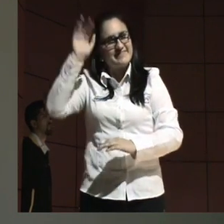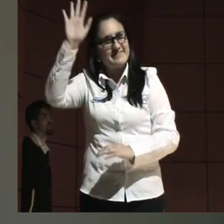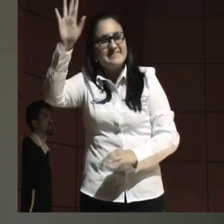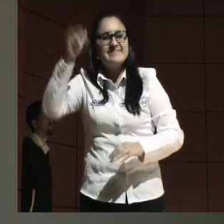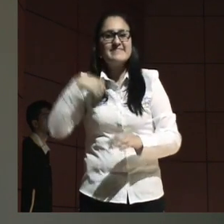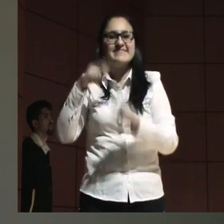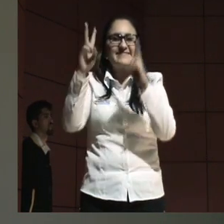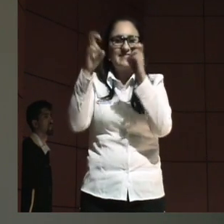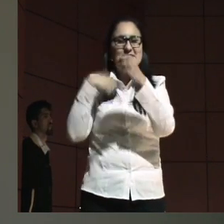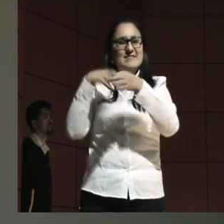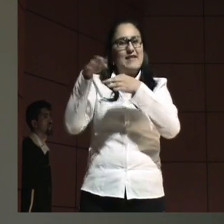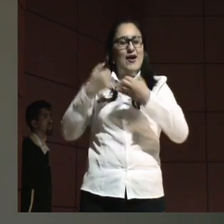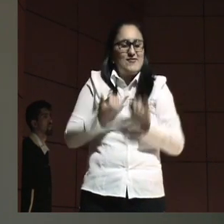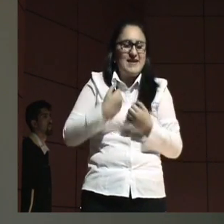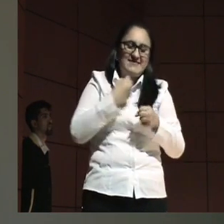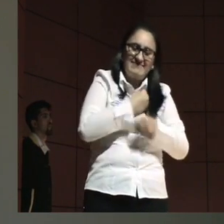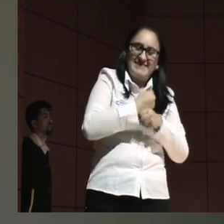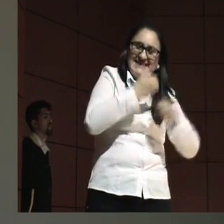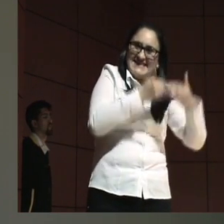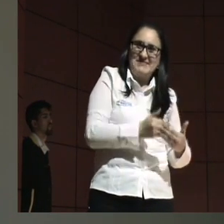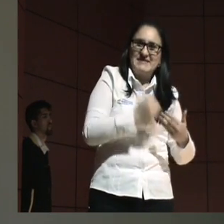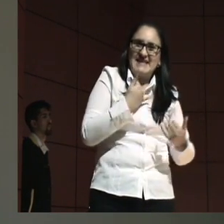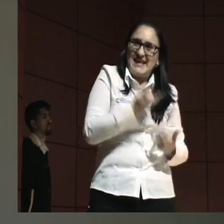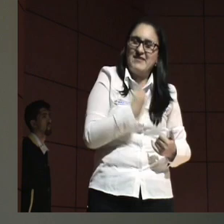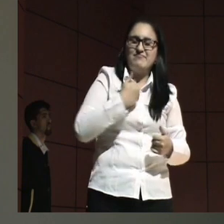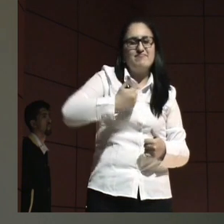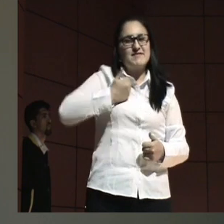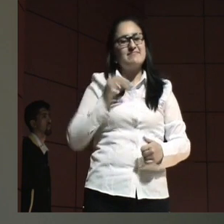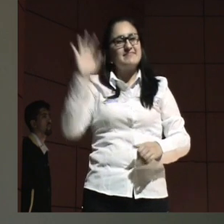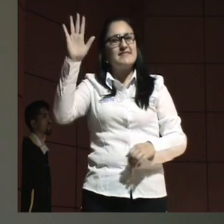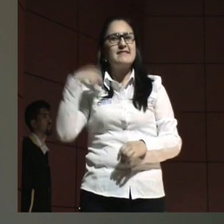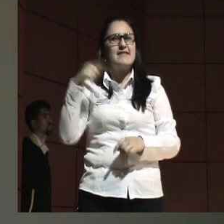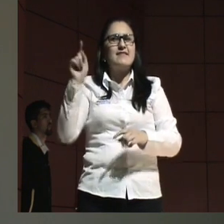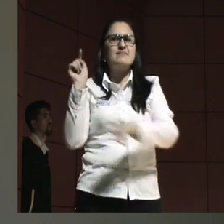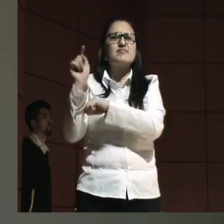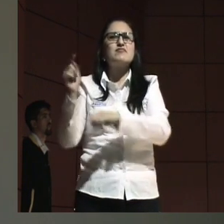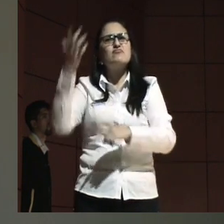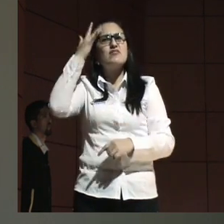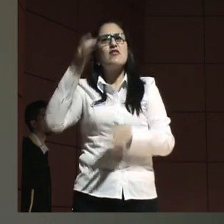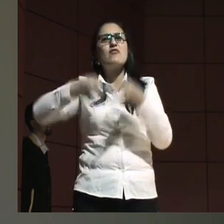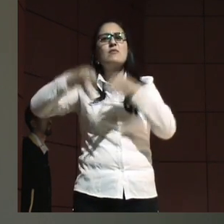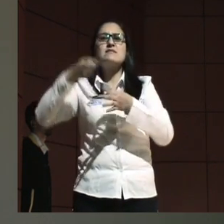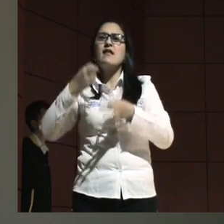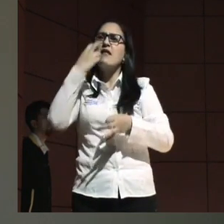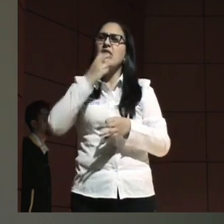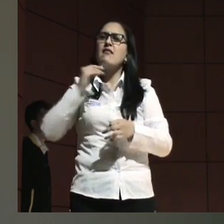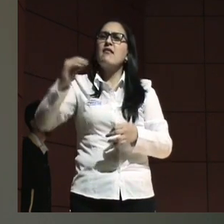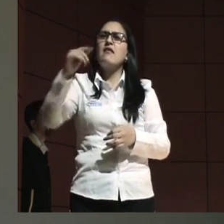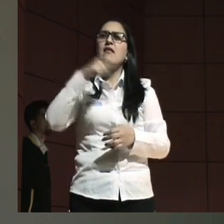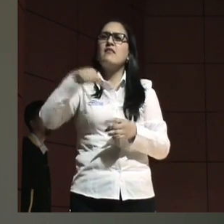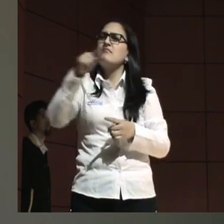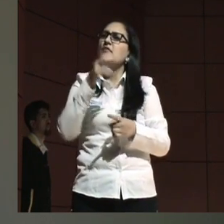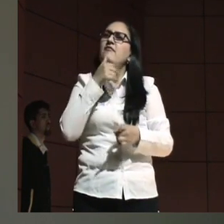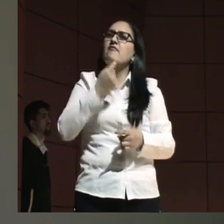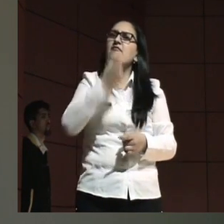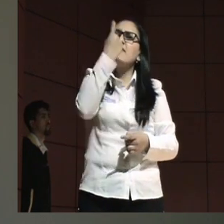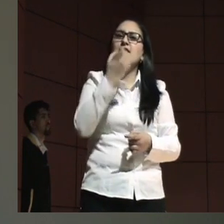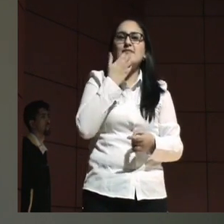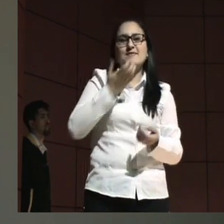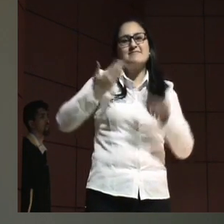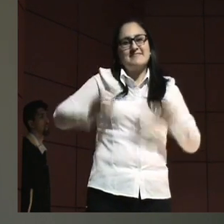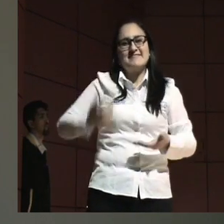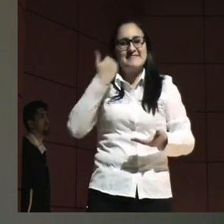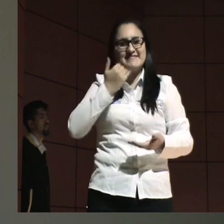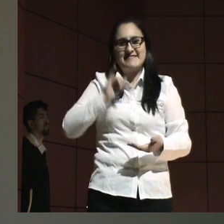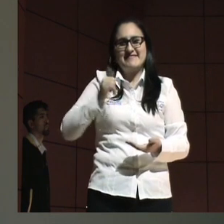del tema en el que estoy ahora, en discapacidad, para mirar cómo los juicios orales no contarían con señoritas como